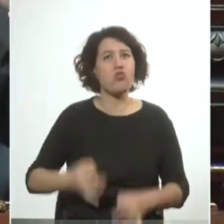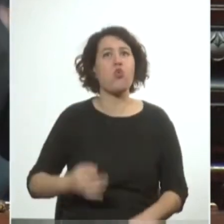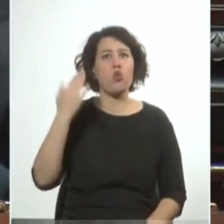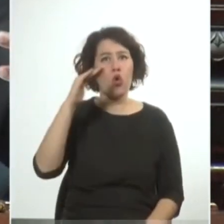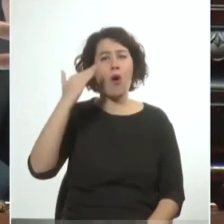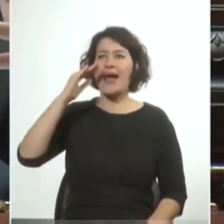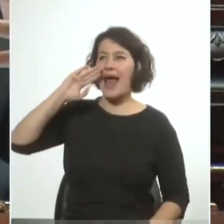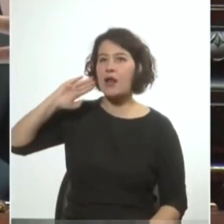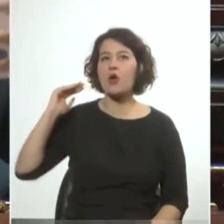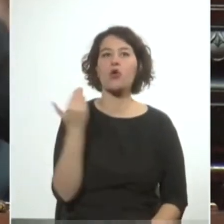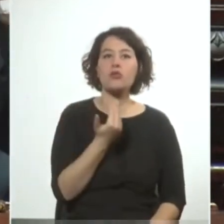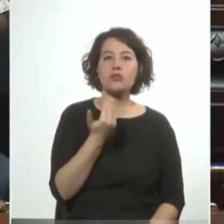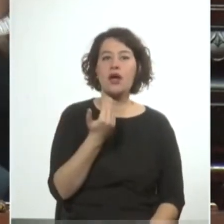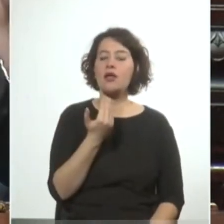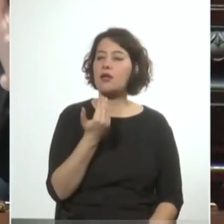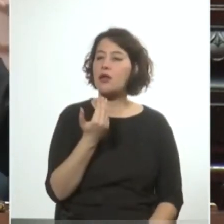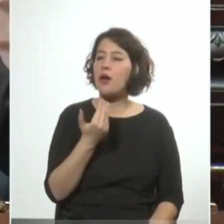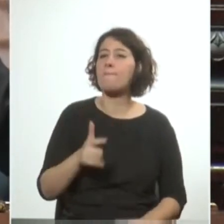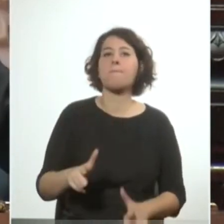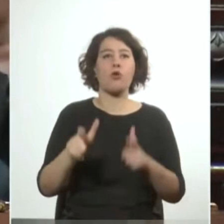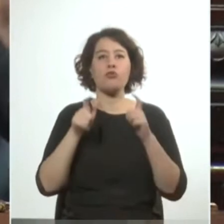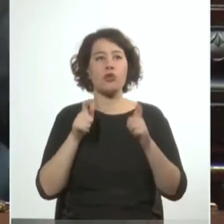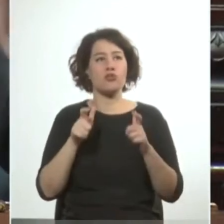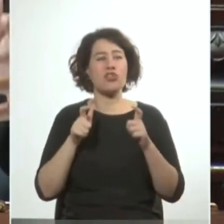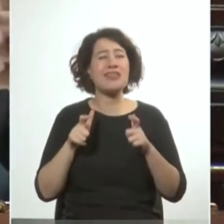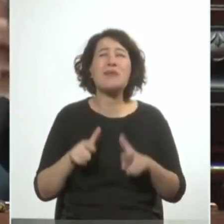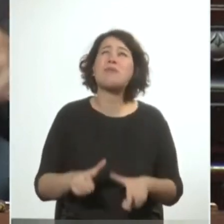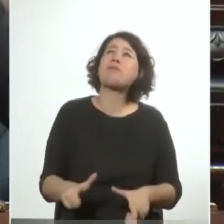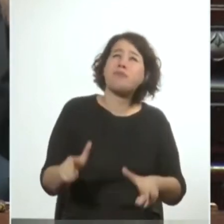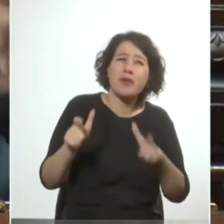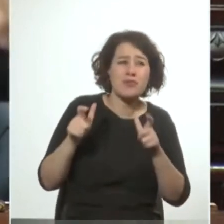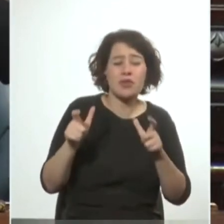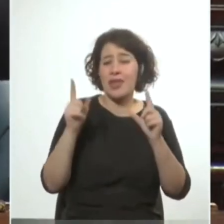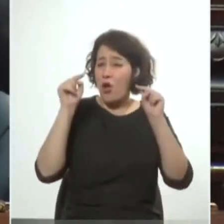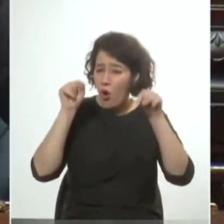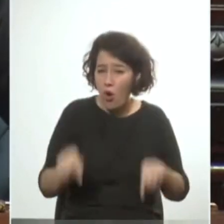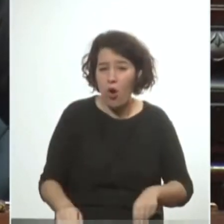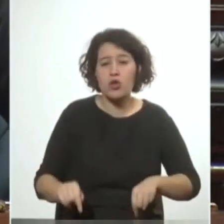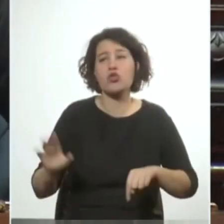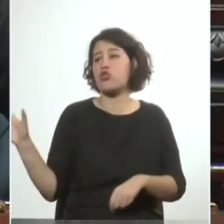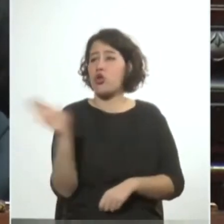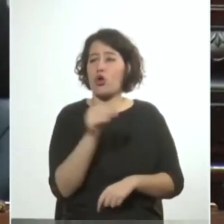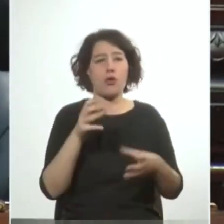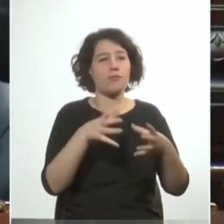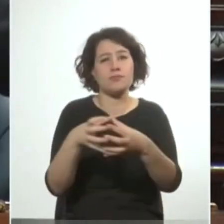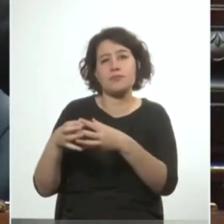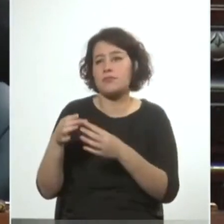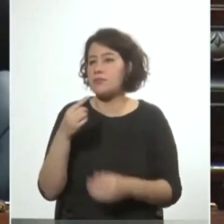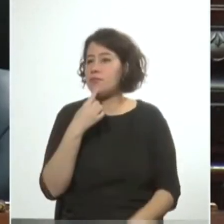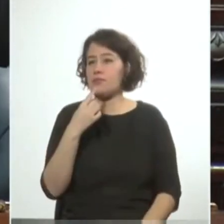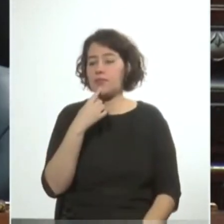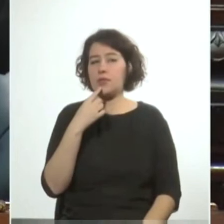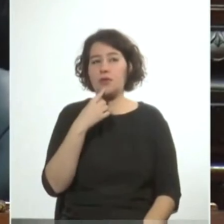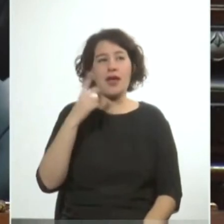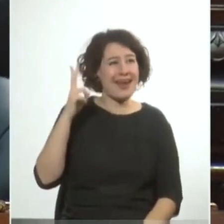reconocer que por suerte por suerte hoy todos los partidos políticos de Uruguay renunciamos